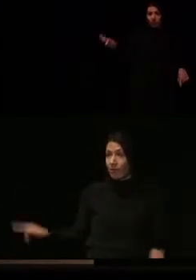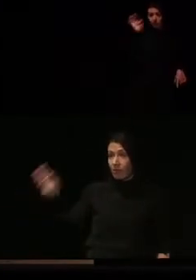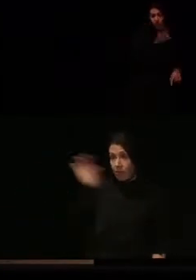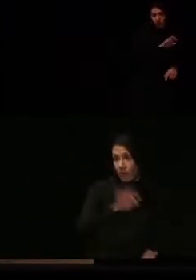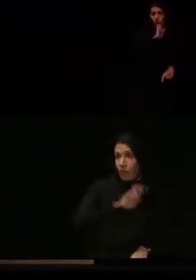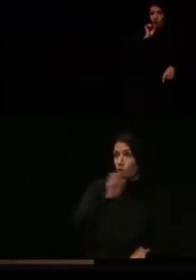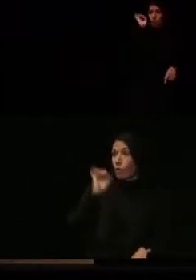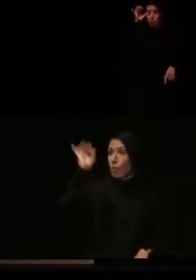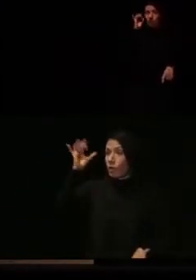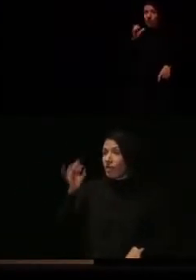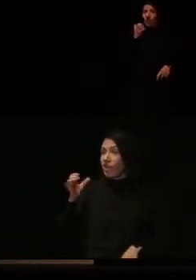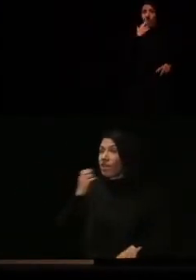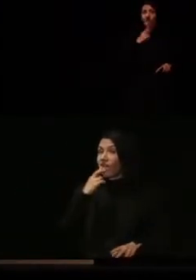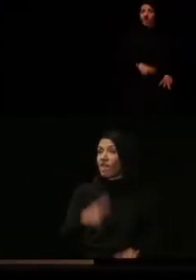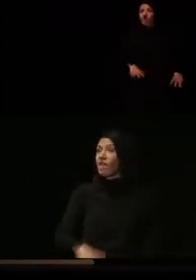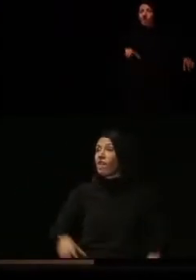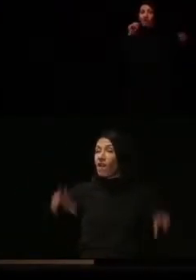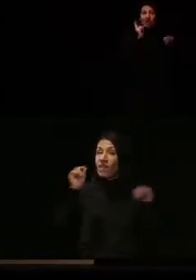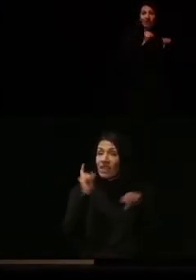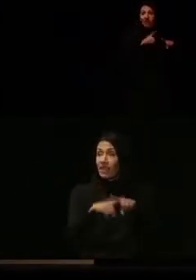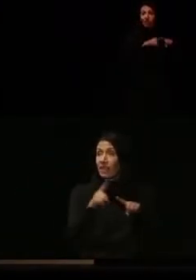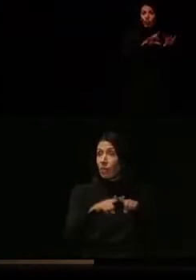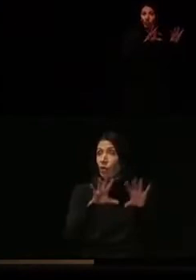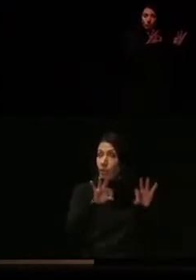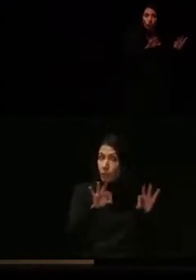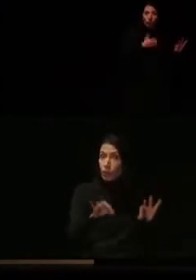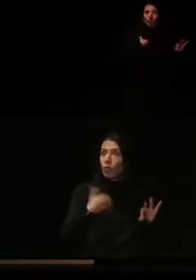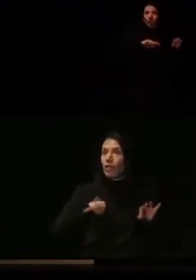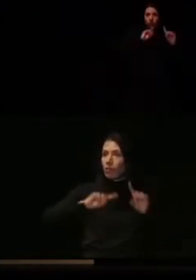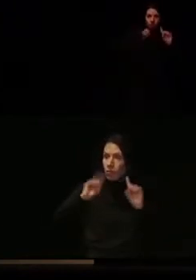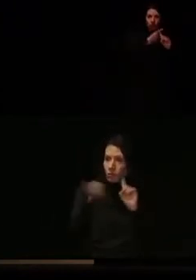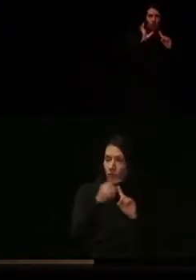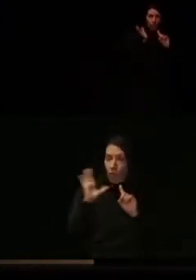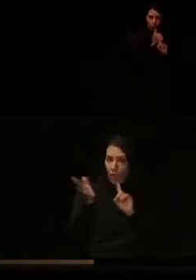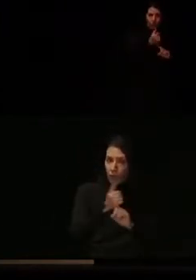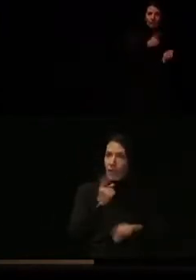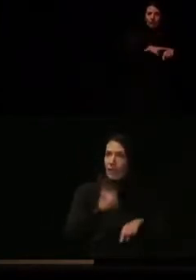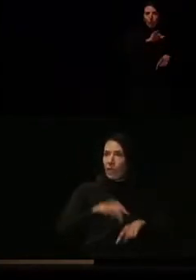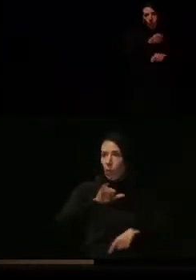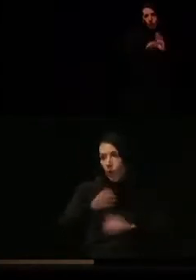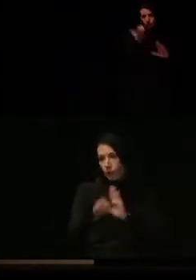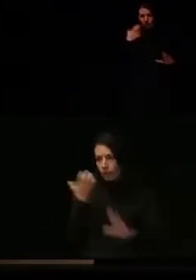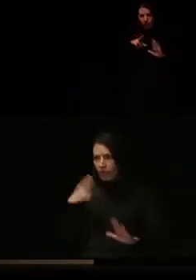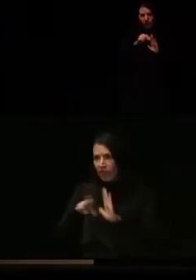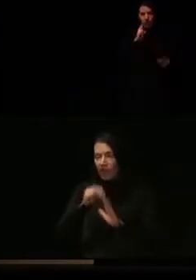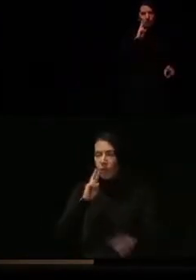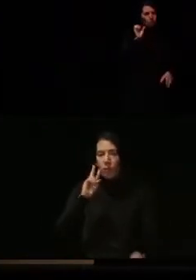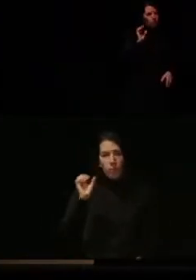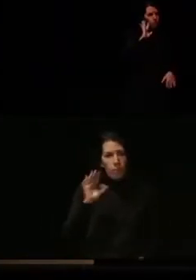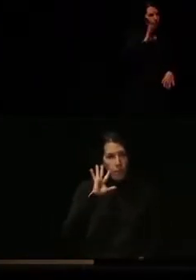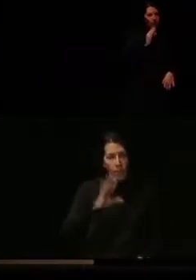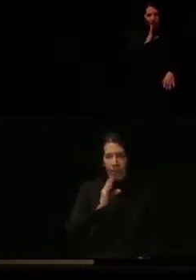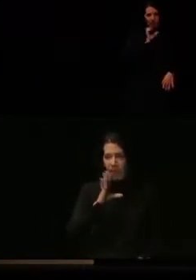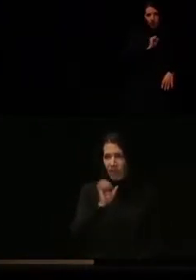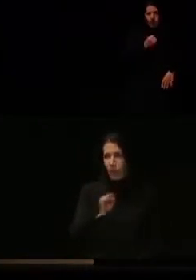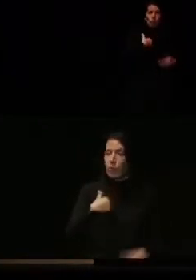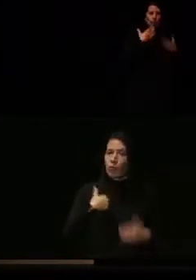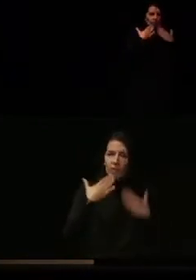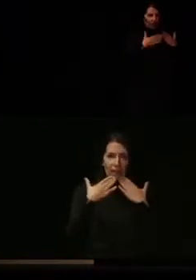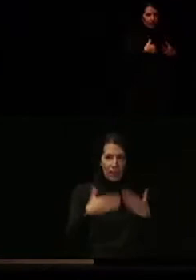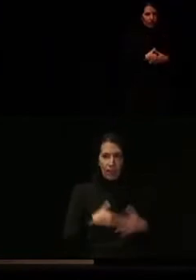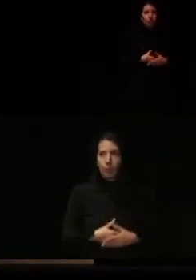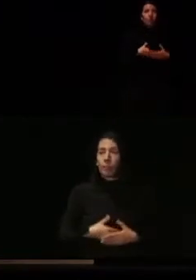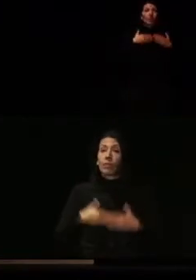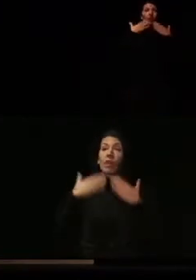Perfecto. Perfecto. Y si en ese ratito se localiza y nos da tiempo… Venga, me parece fenomenal. Muchas gracias, Marta.